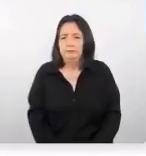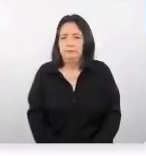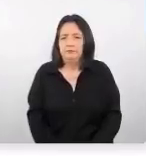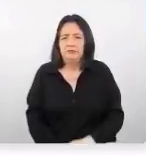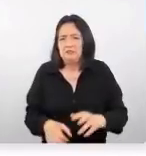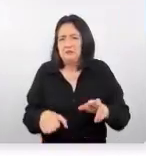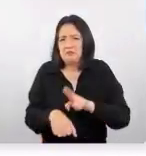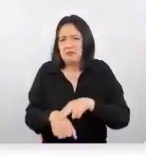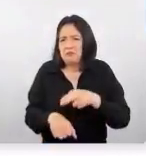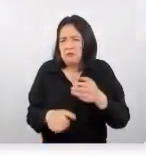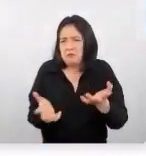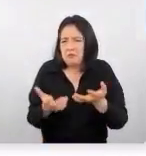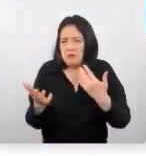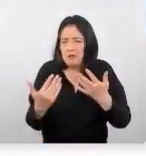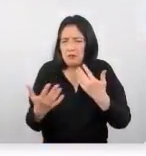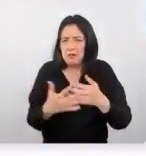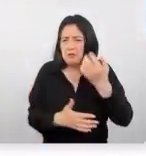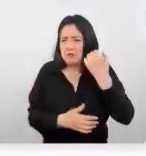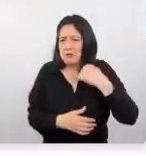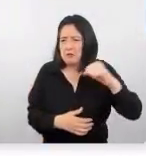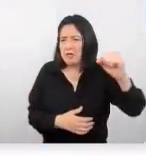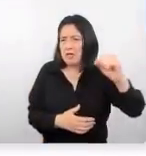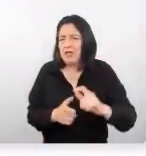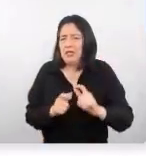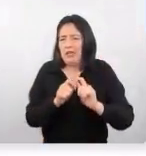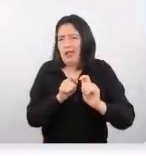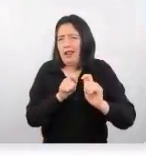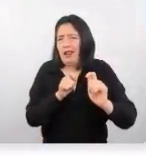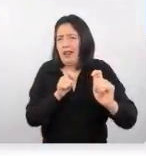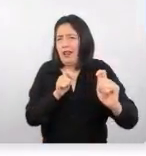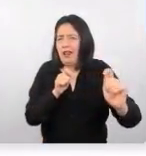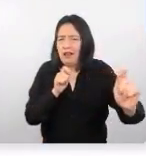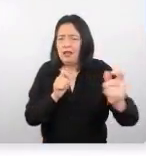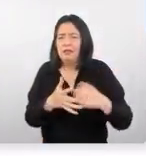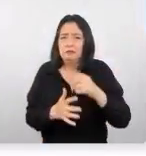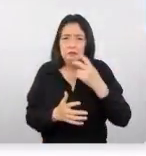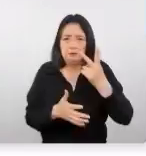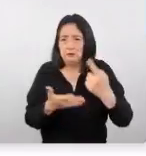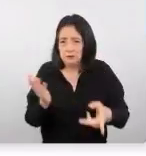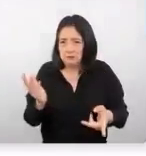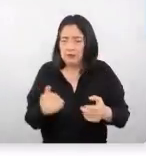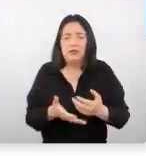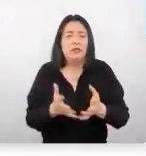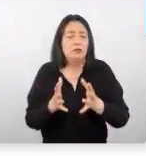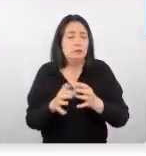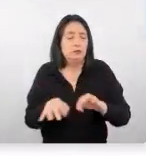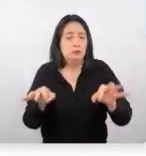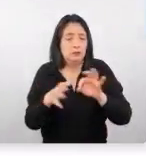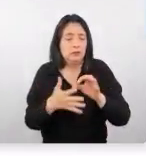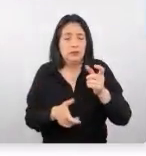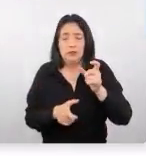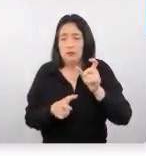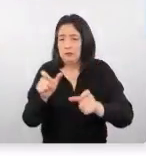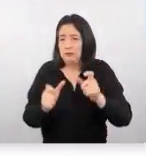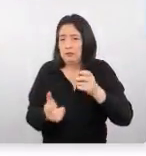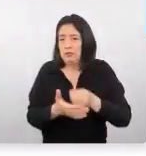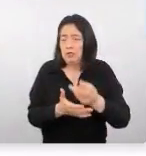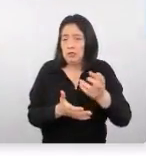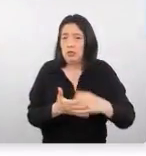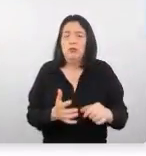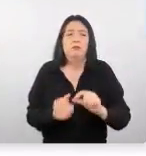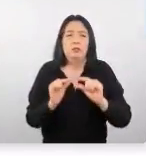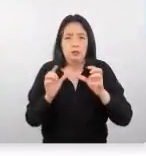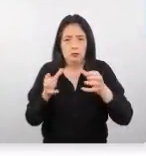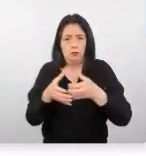Normalmente, como estamos hablando de viajes de larga distancia, vamos a ver un peso importante de las personas que compran paquetes